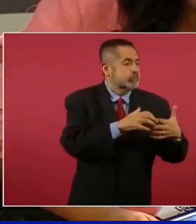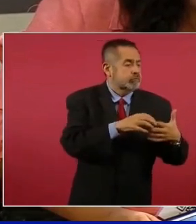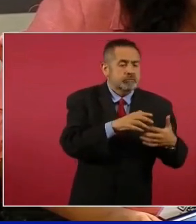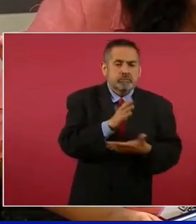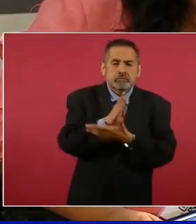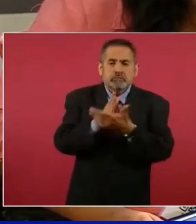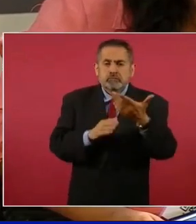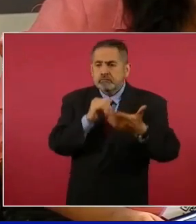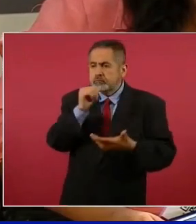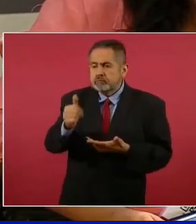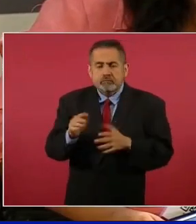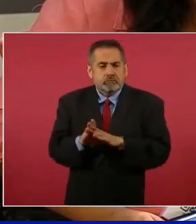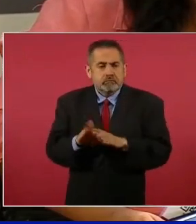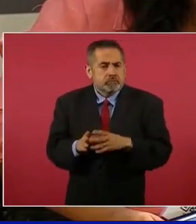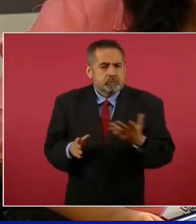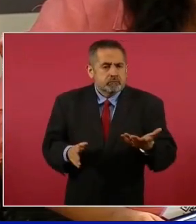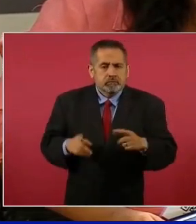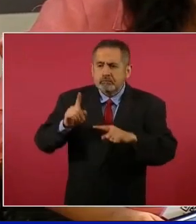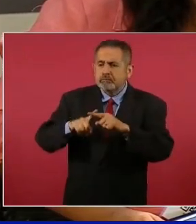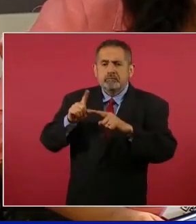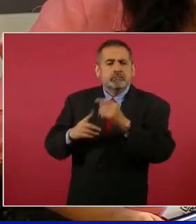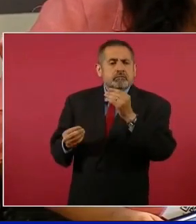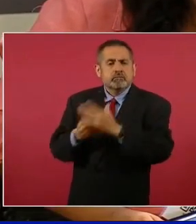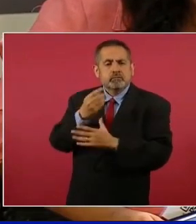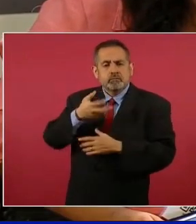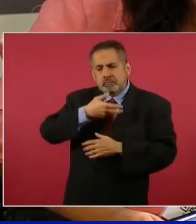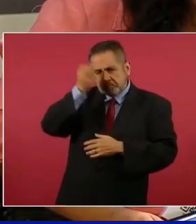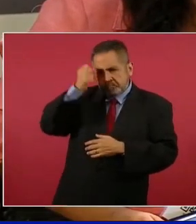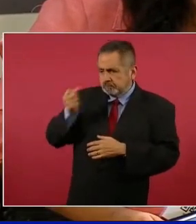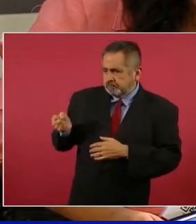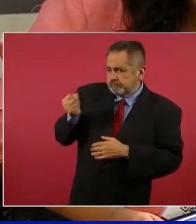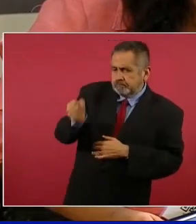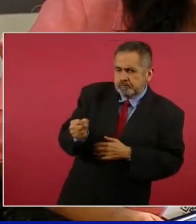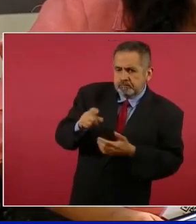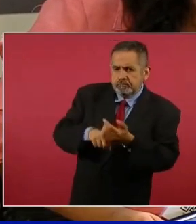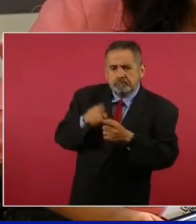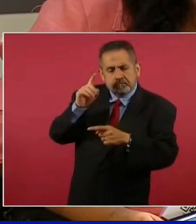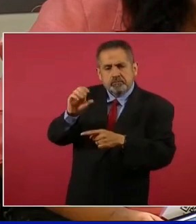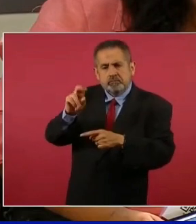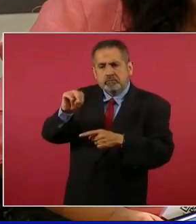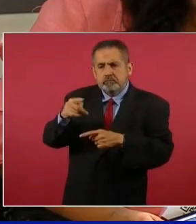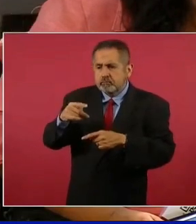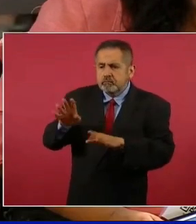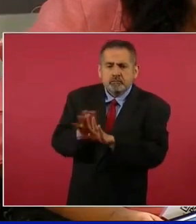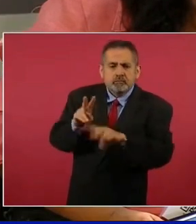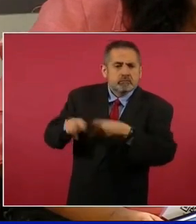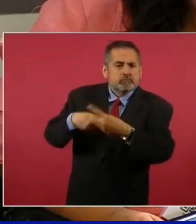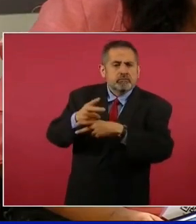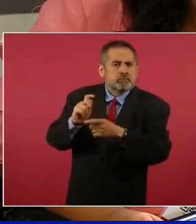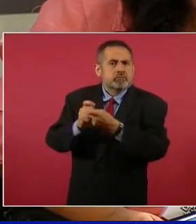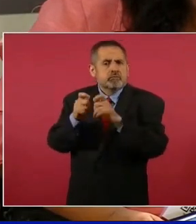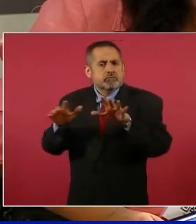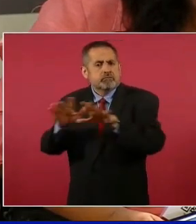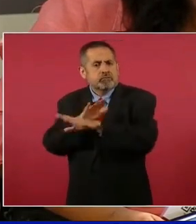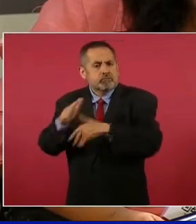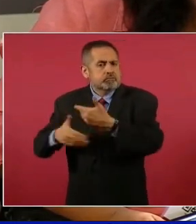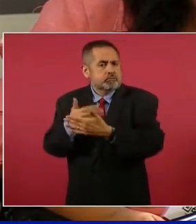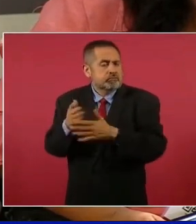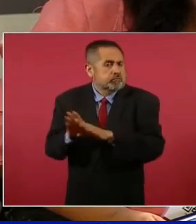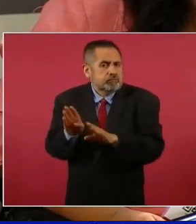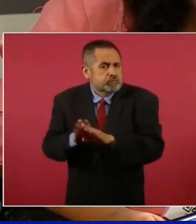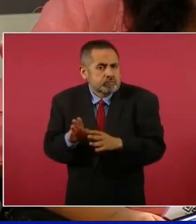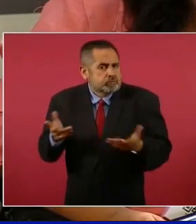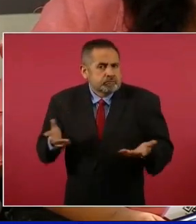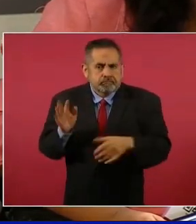zanjada. Entonces, ¿quiénes van a ocupar estos lugares en Conagua? ¿Quiénes los están ocupando y cómo va esta transformación, si es que se va a